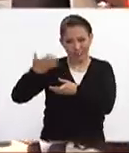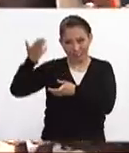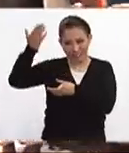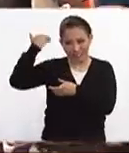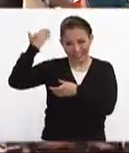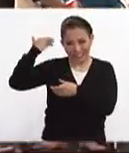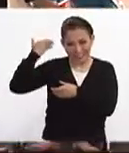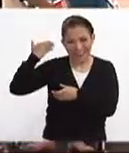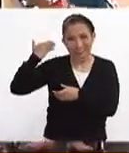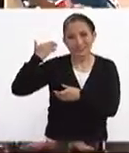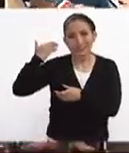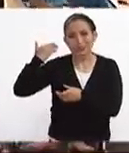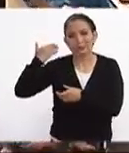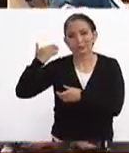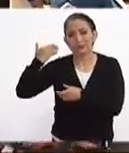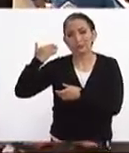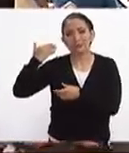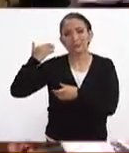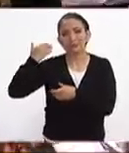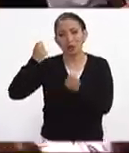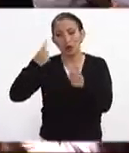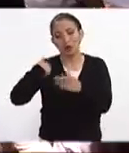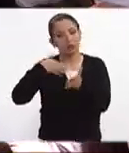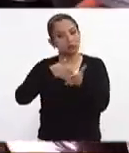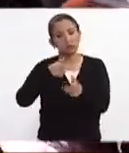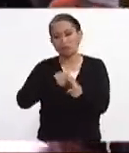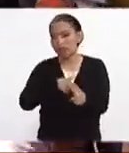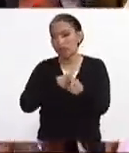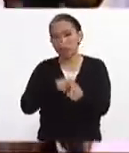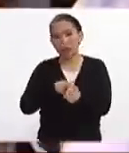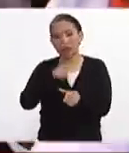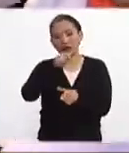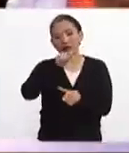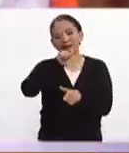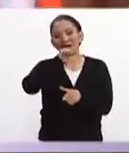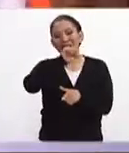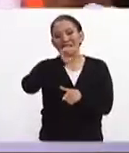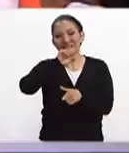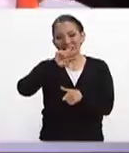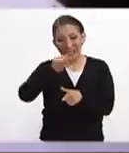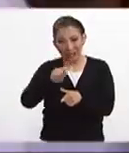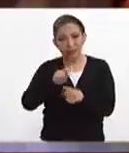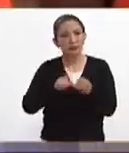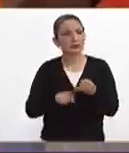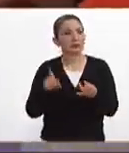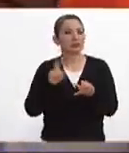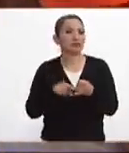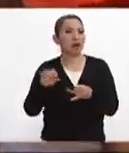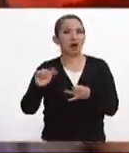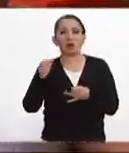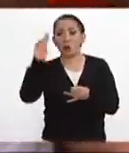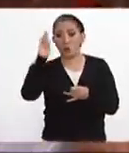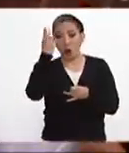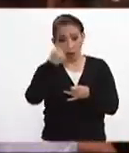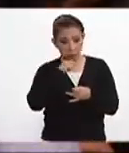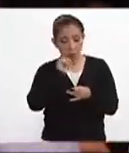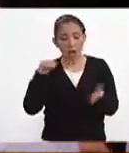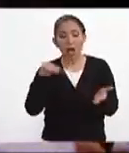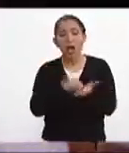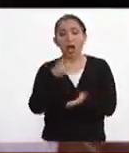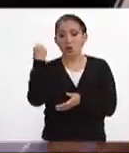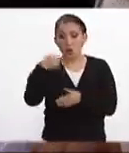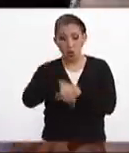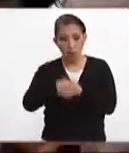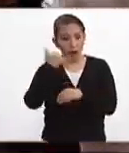algunos días algunos han existido siempre como Telsap algunos pues la UNAM está poniendo el